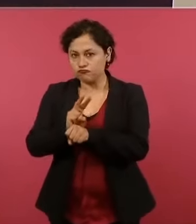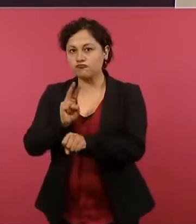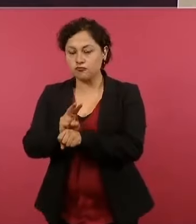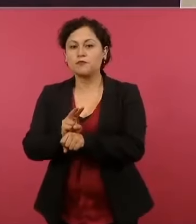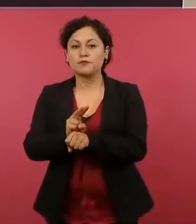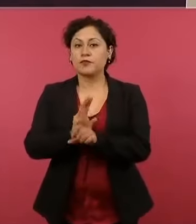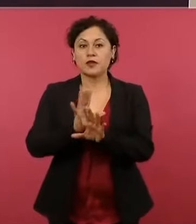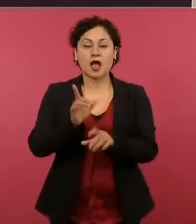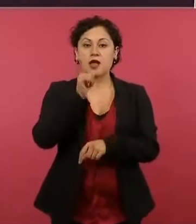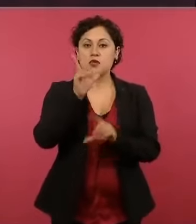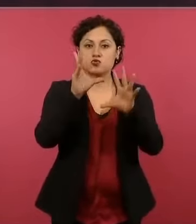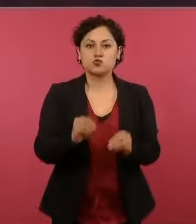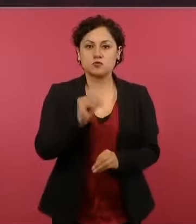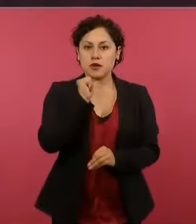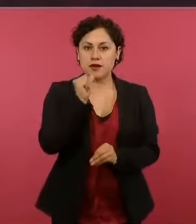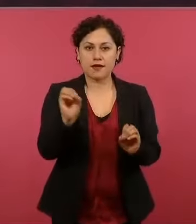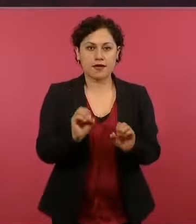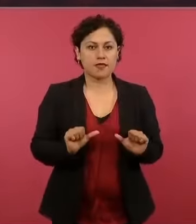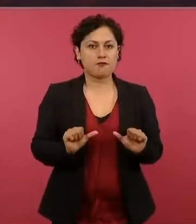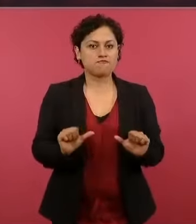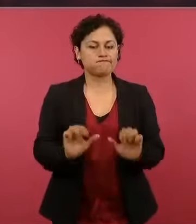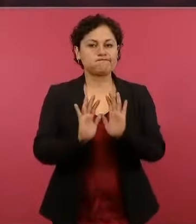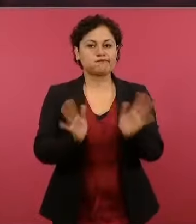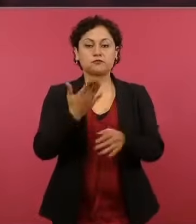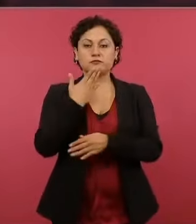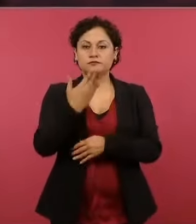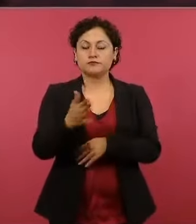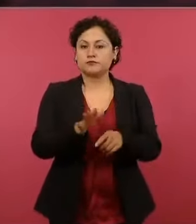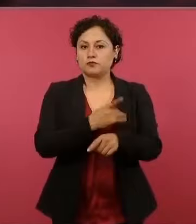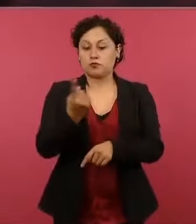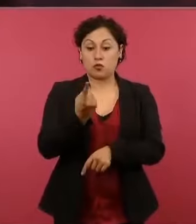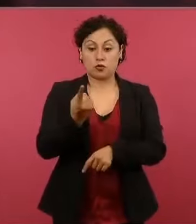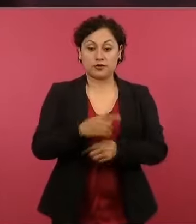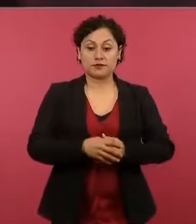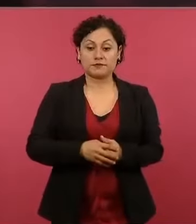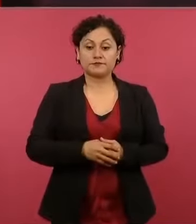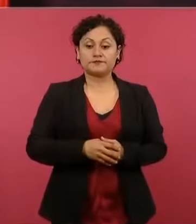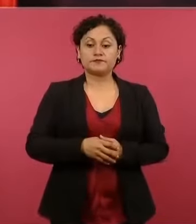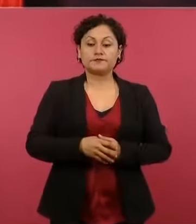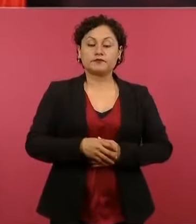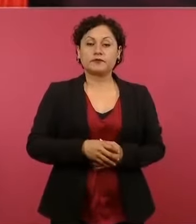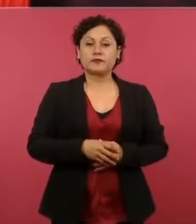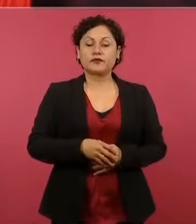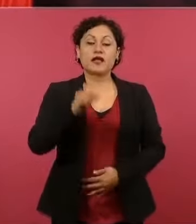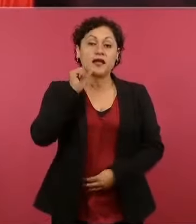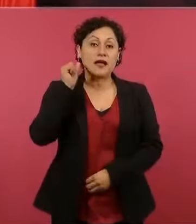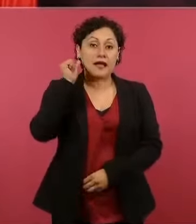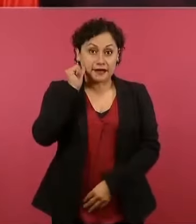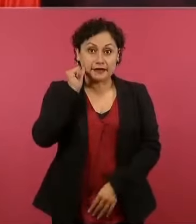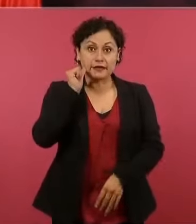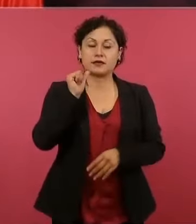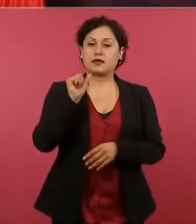a pesar de que ayer lunes se volvió a incrementar